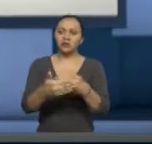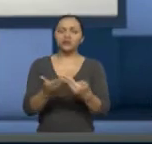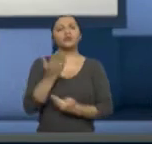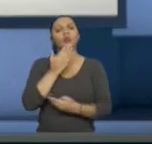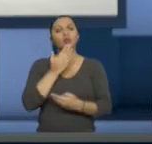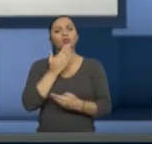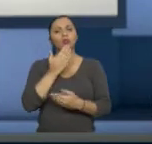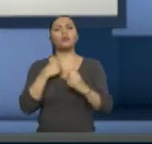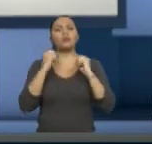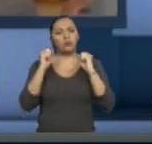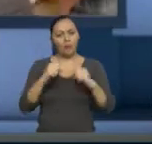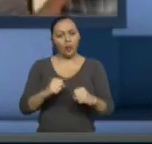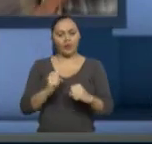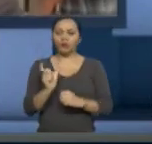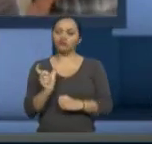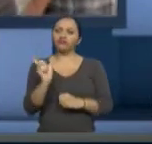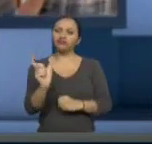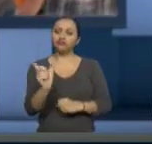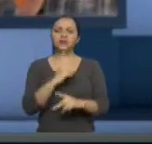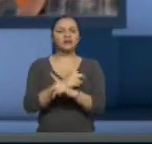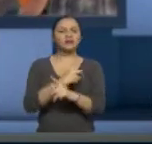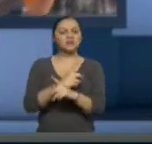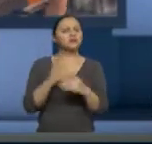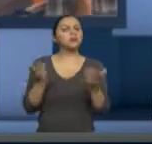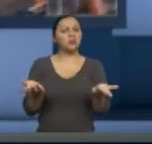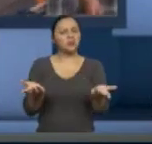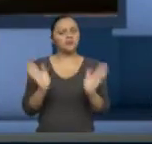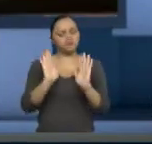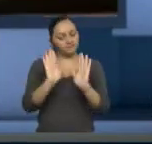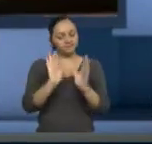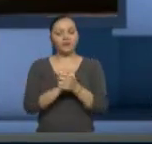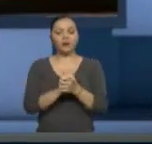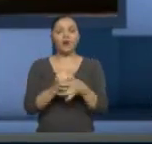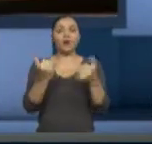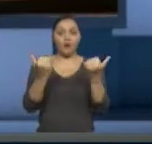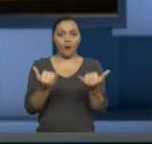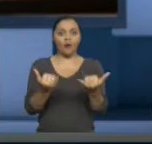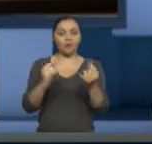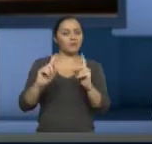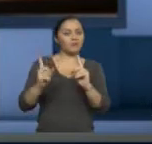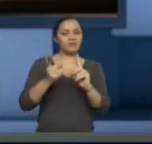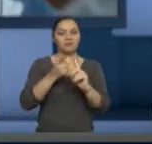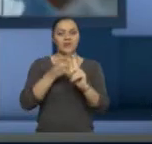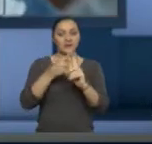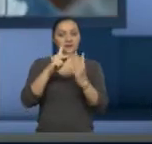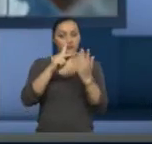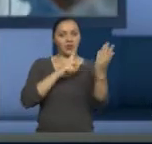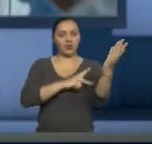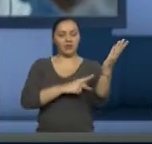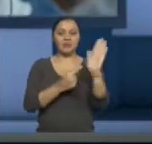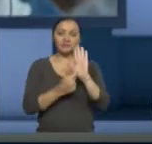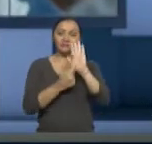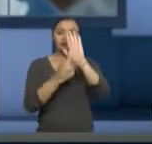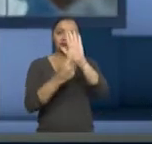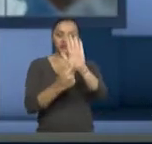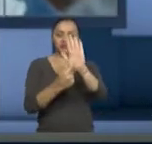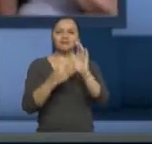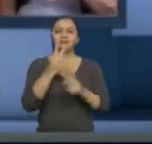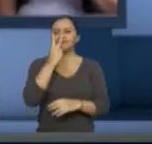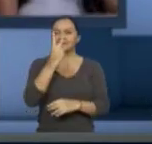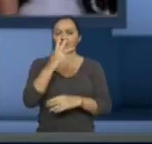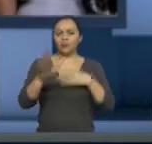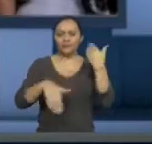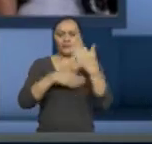acceder al reconocimiento legal de personas con discapacidad. Hoy, en la primera entrega de Construyendo Igualdad, queremos compartir con todos